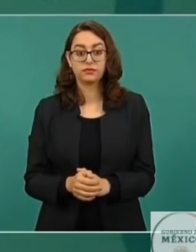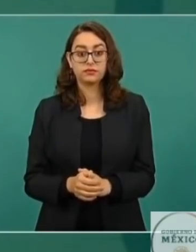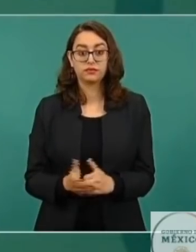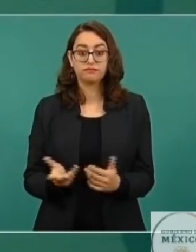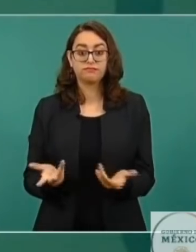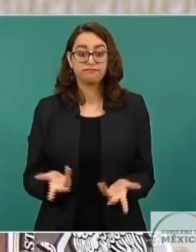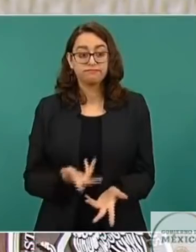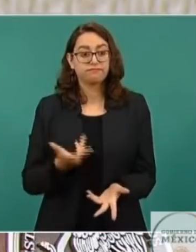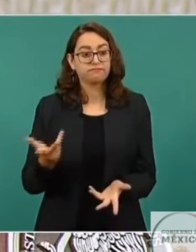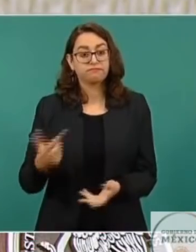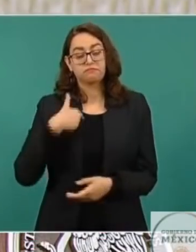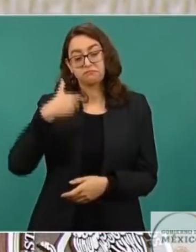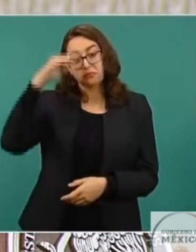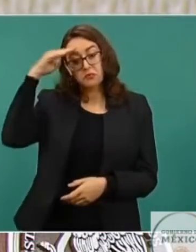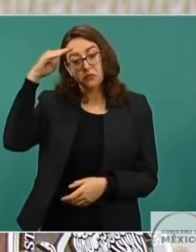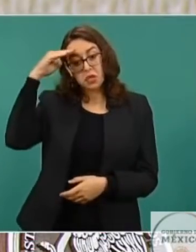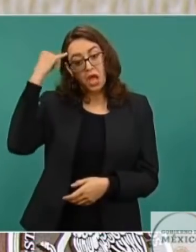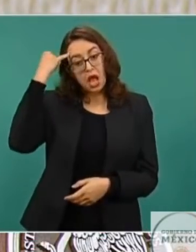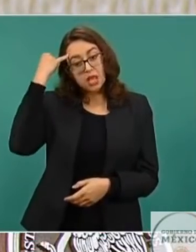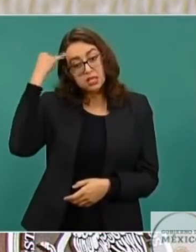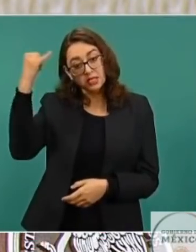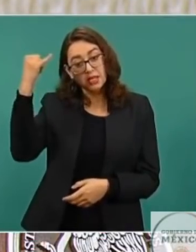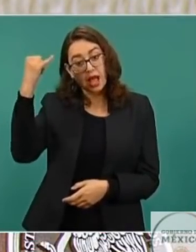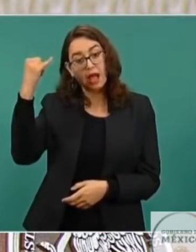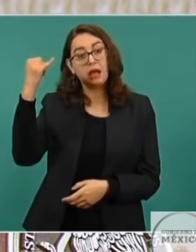imaginar que son